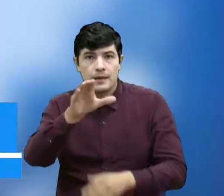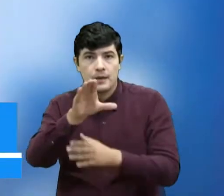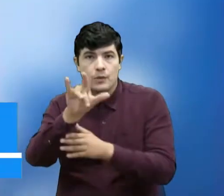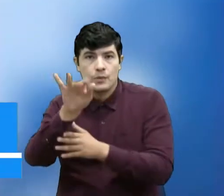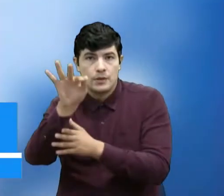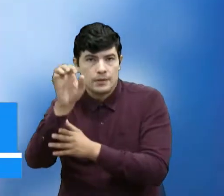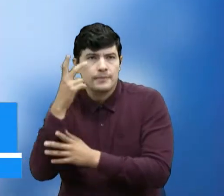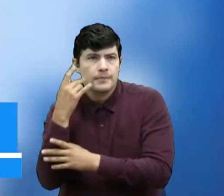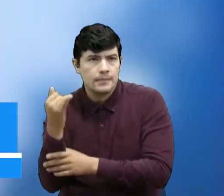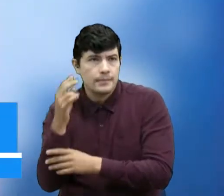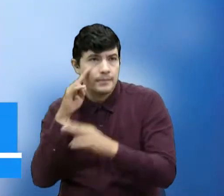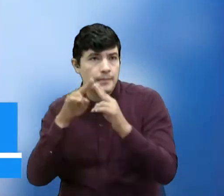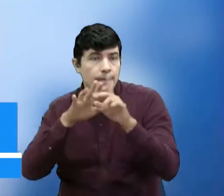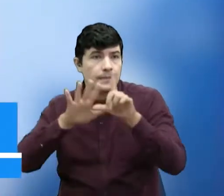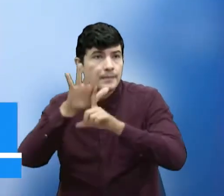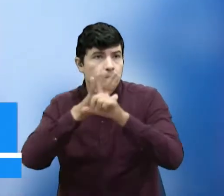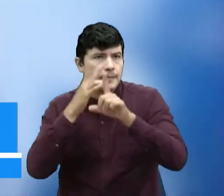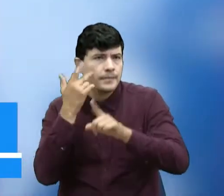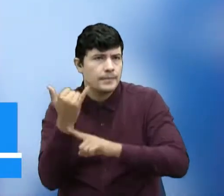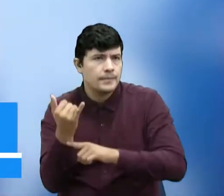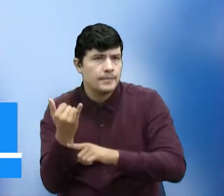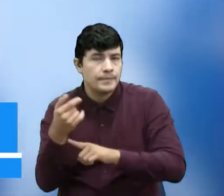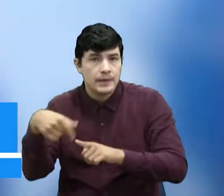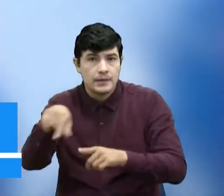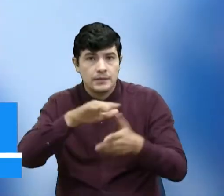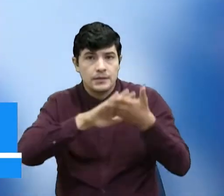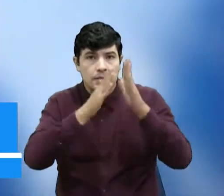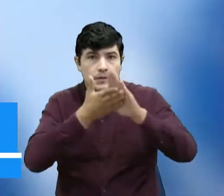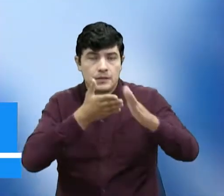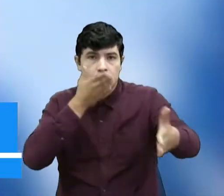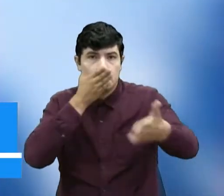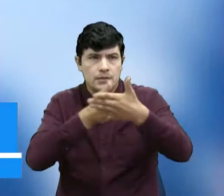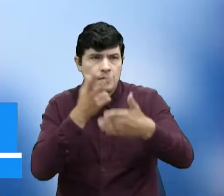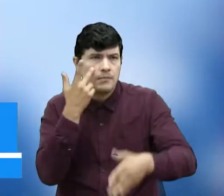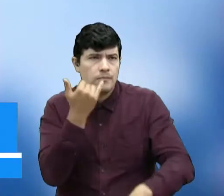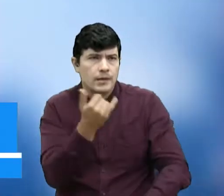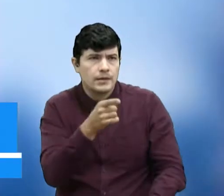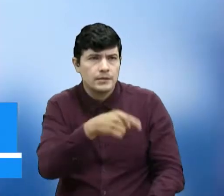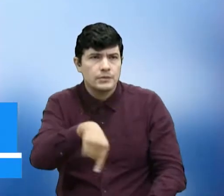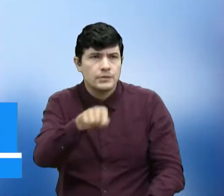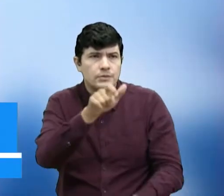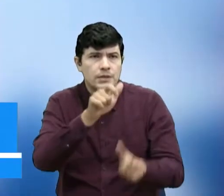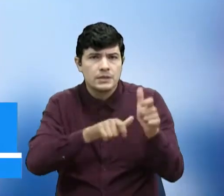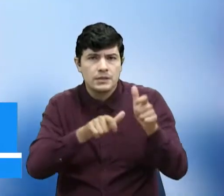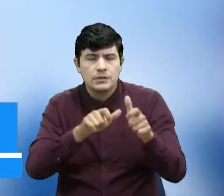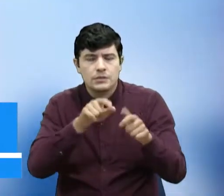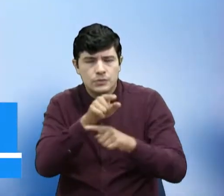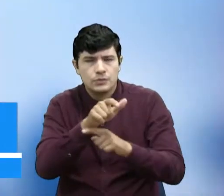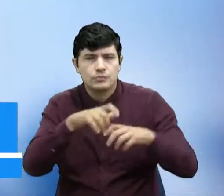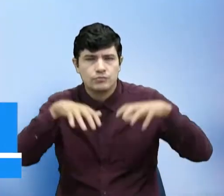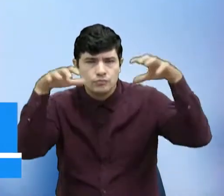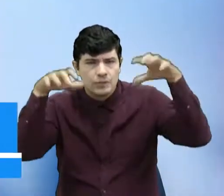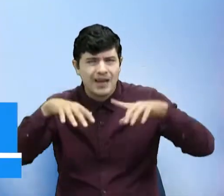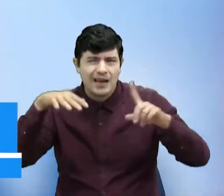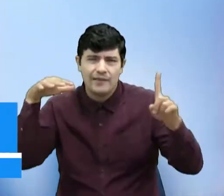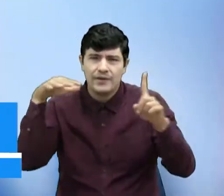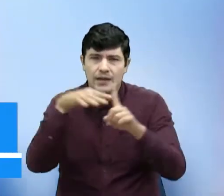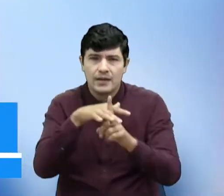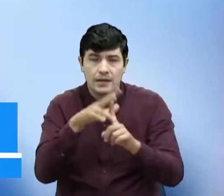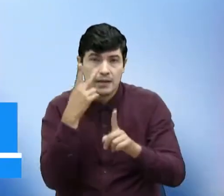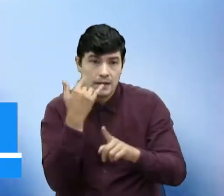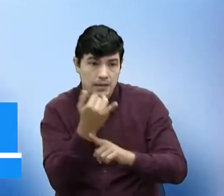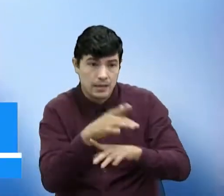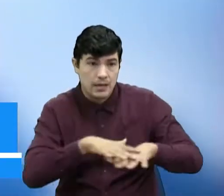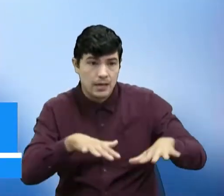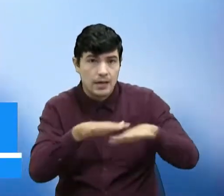el video en la gran pantalla, y es que aquí los habitantes denuncian que siguen haciendo de las suyas las lluvias y en esta ocasión dicen que exactamente en